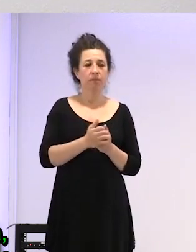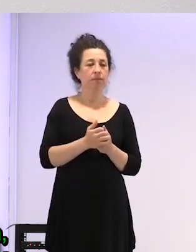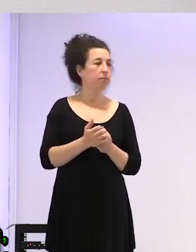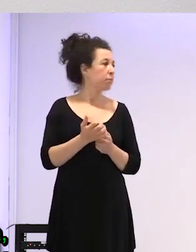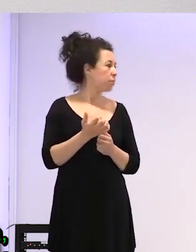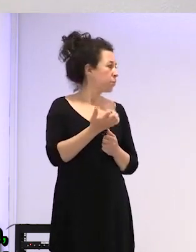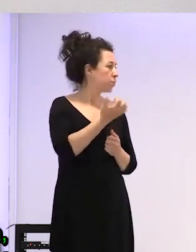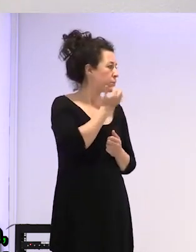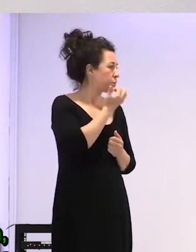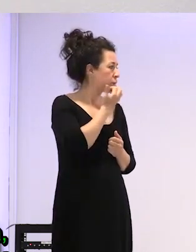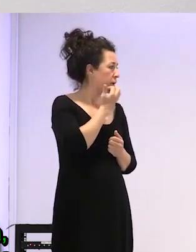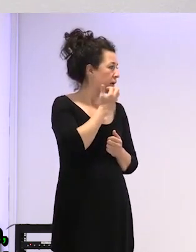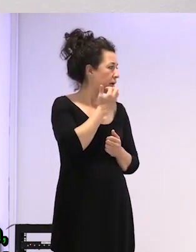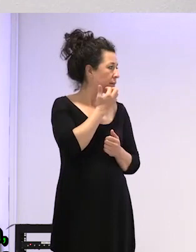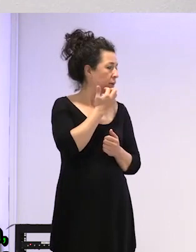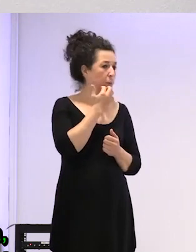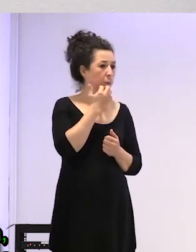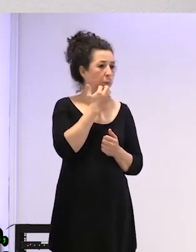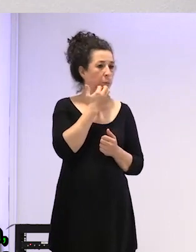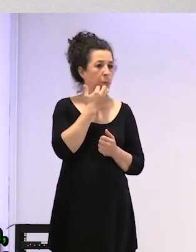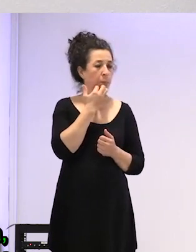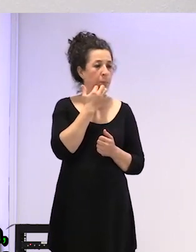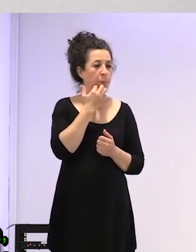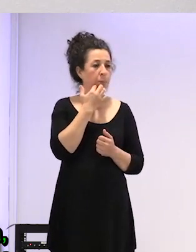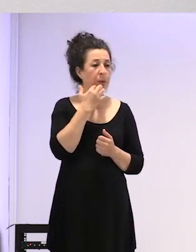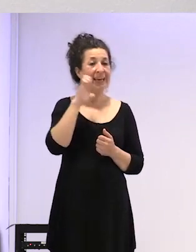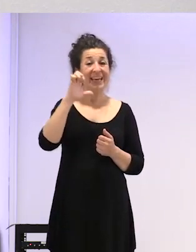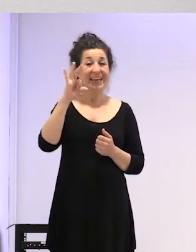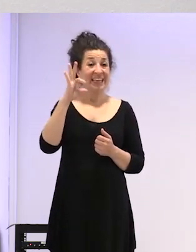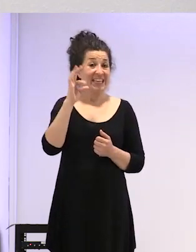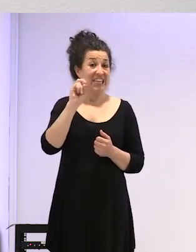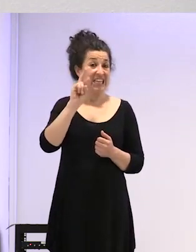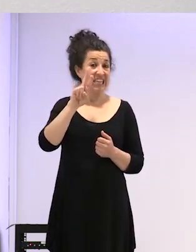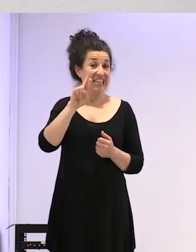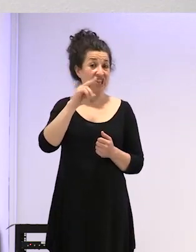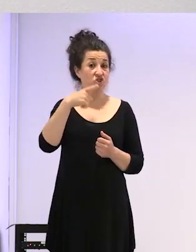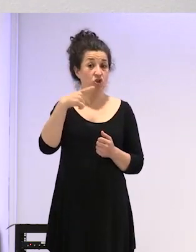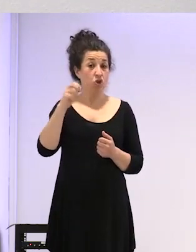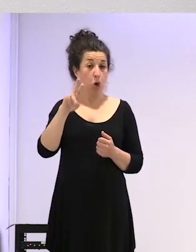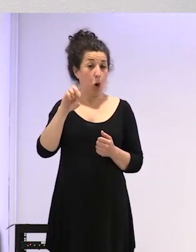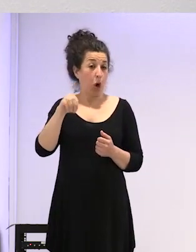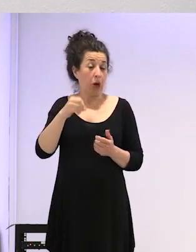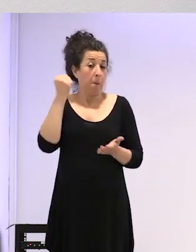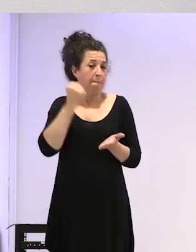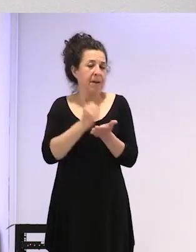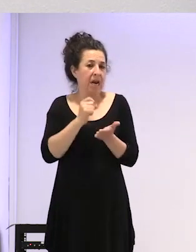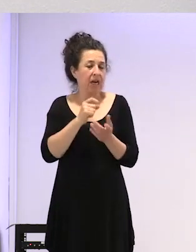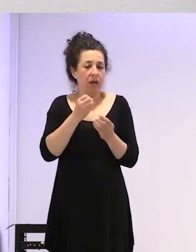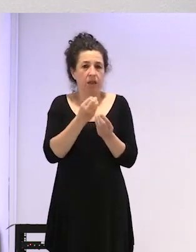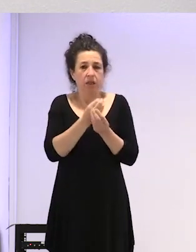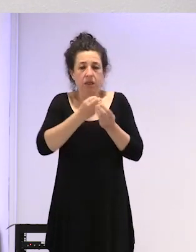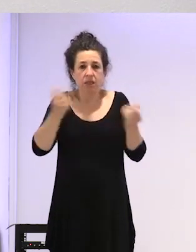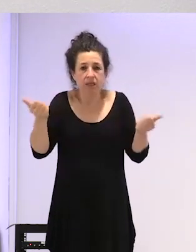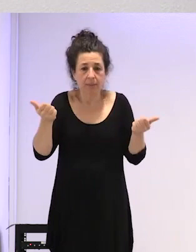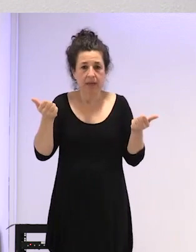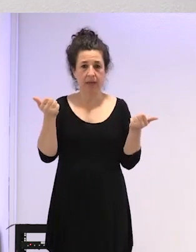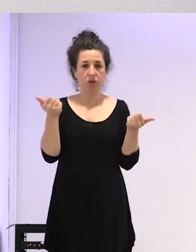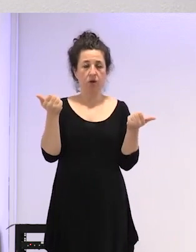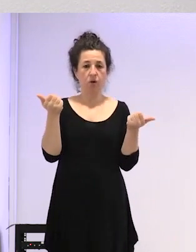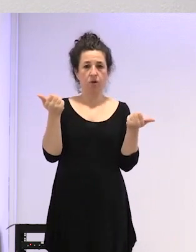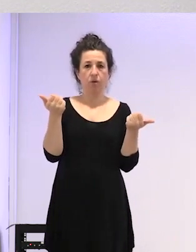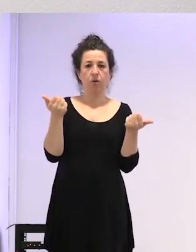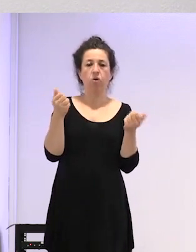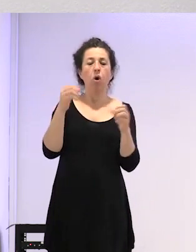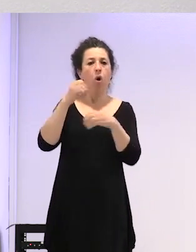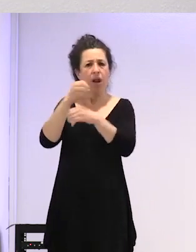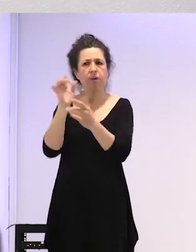era bueno la reina de los estrógenos desapareció que yo me puse en contacto con el laboratorio para decir bueno